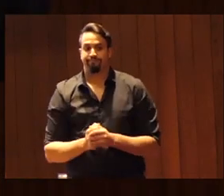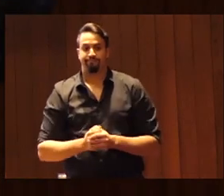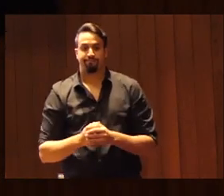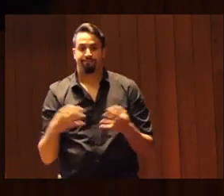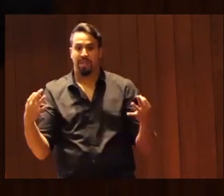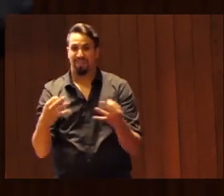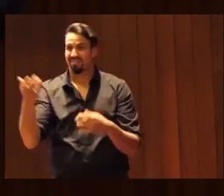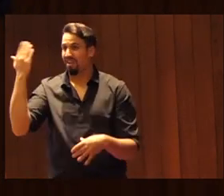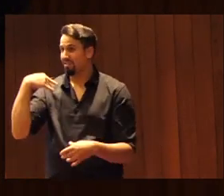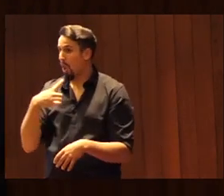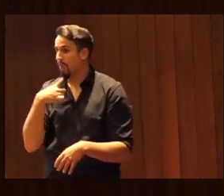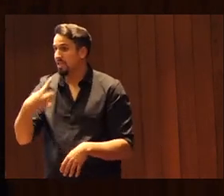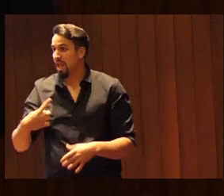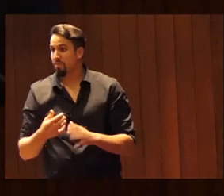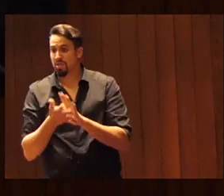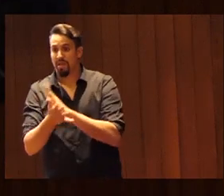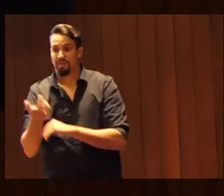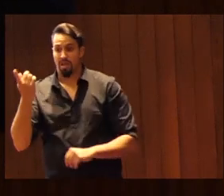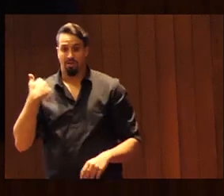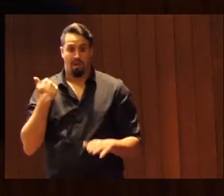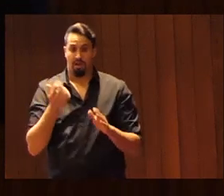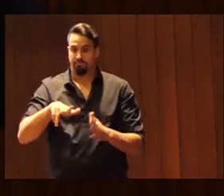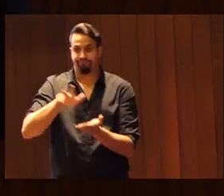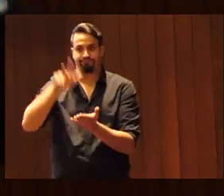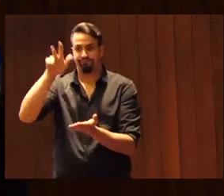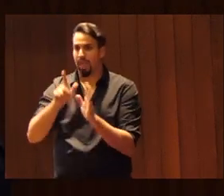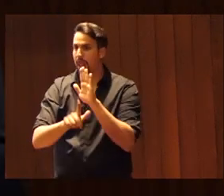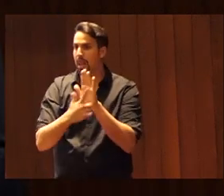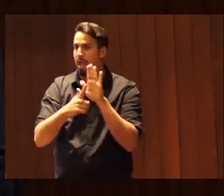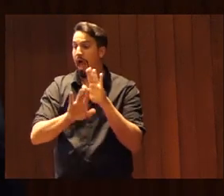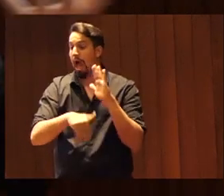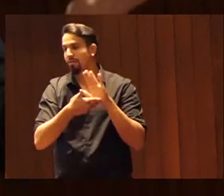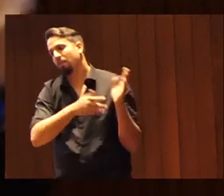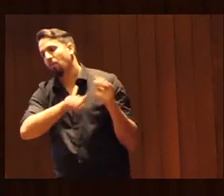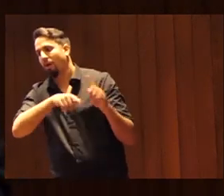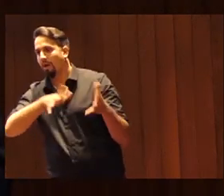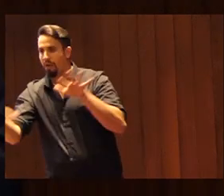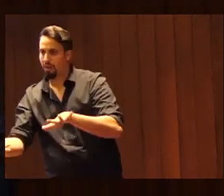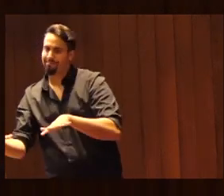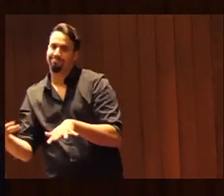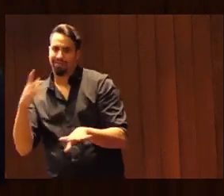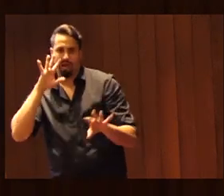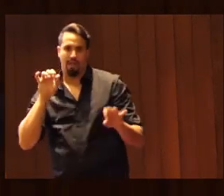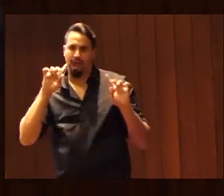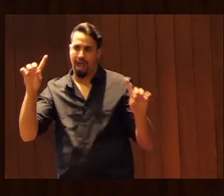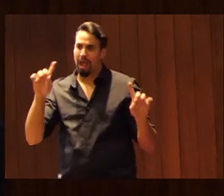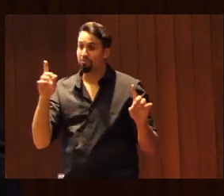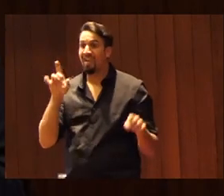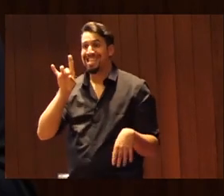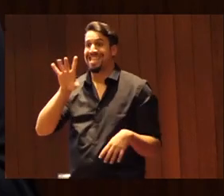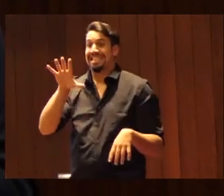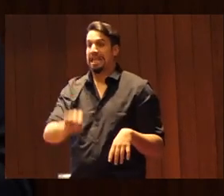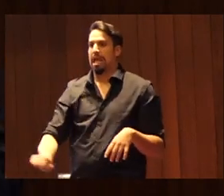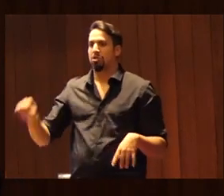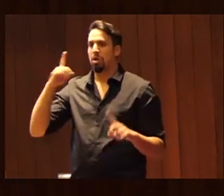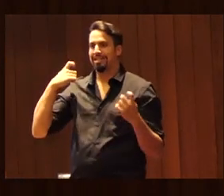Ayer lo decíamos, desde que está aprobada una ley hasta que esta se aplica, pues en este caso han tenido que pasar 15 años.